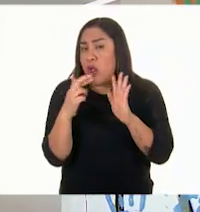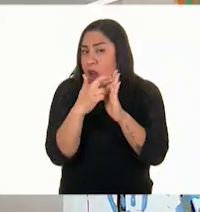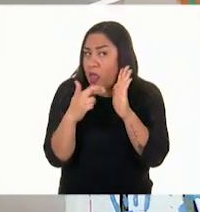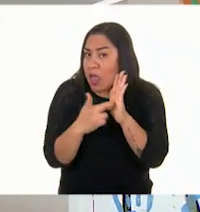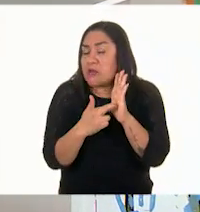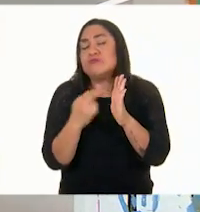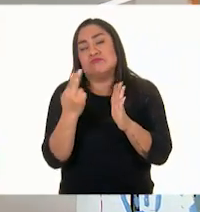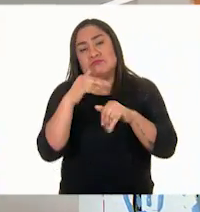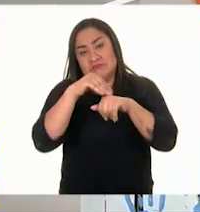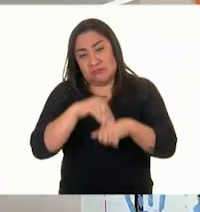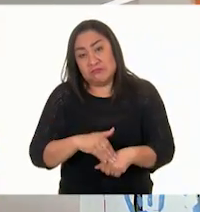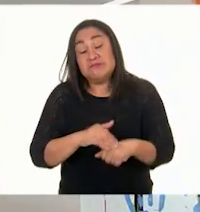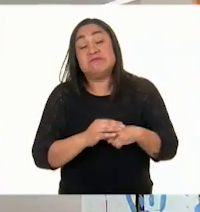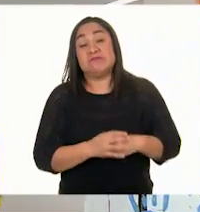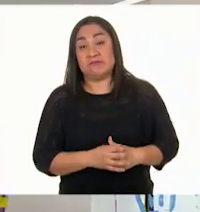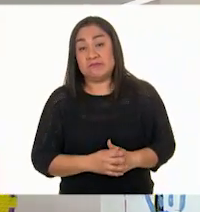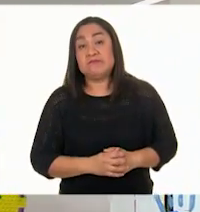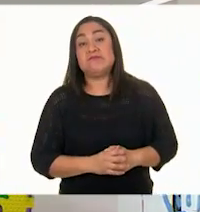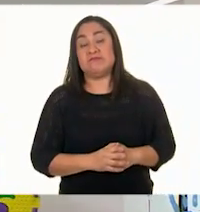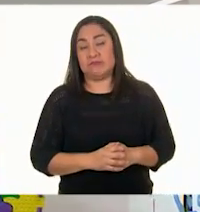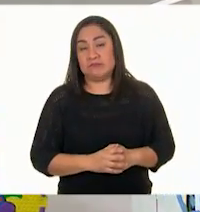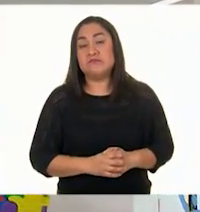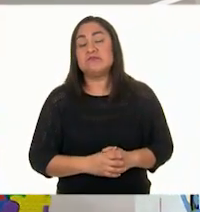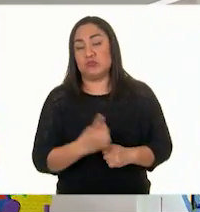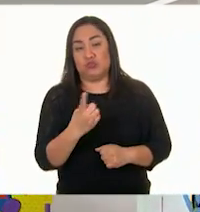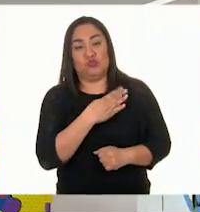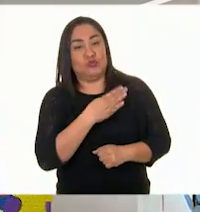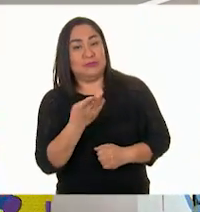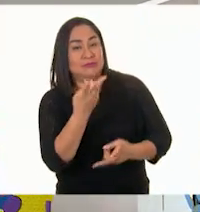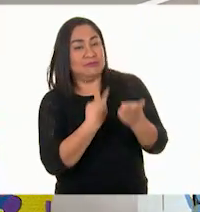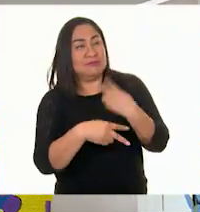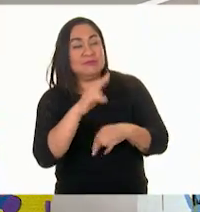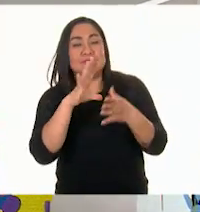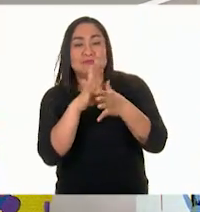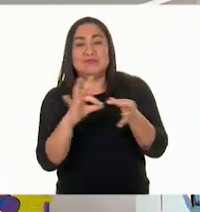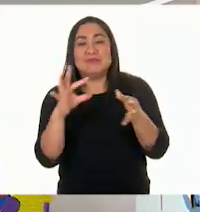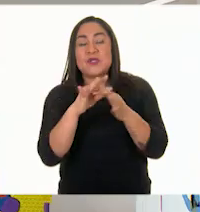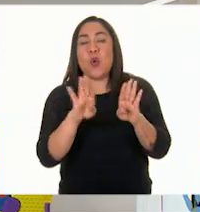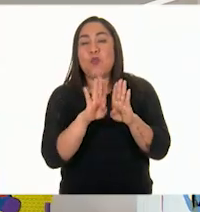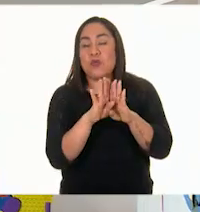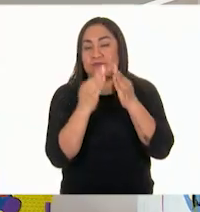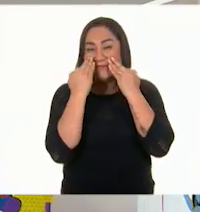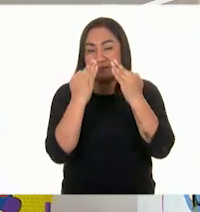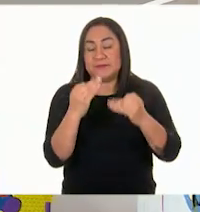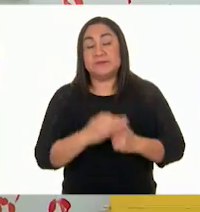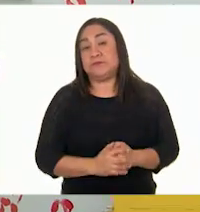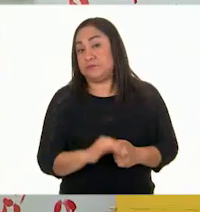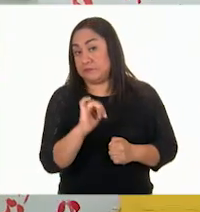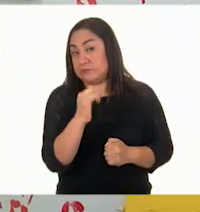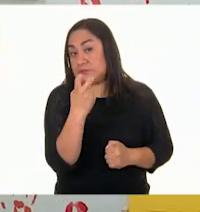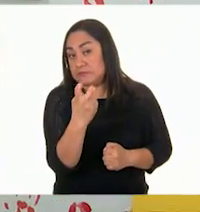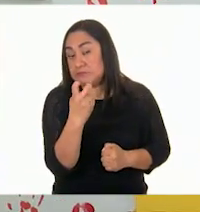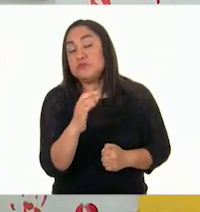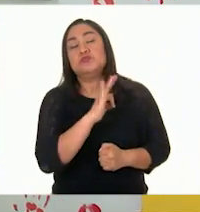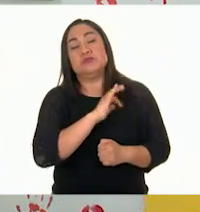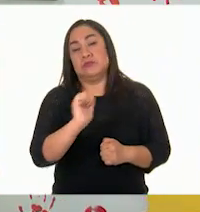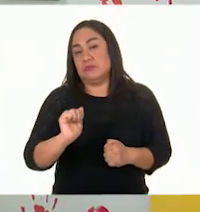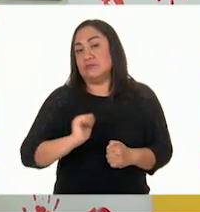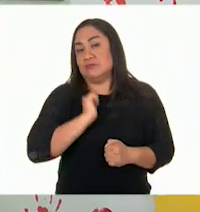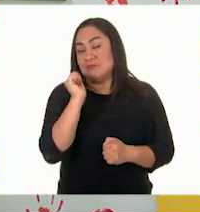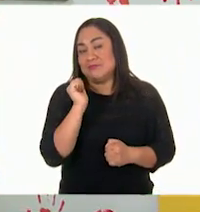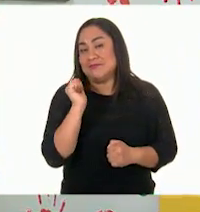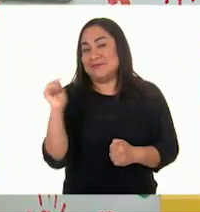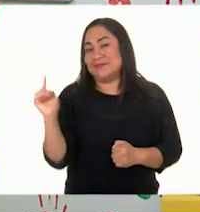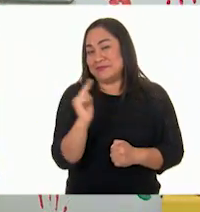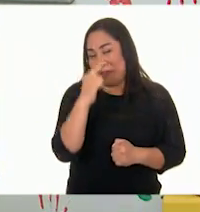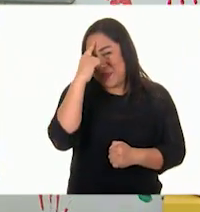seguirlas. Qué bueno que estuvo aquí con nosotros dándonos este testimonio, ¿verdad? Así es, que tuvo la oportunidad de participar el día de hoy